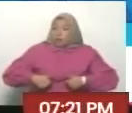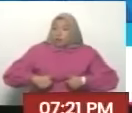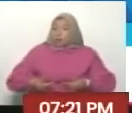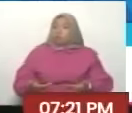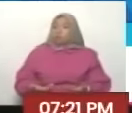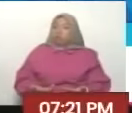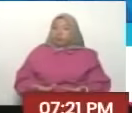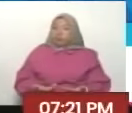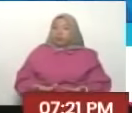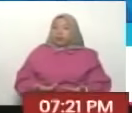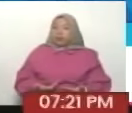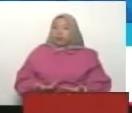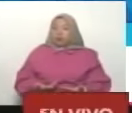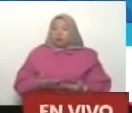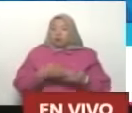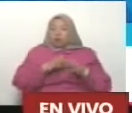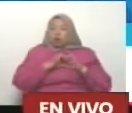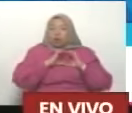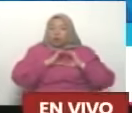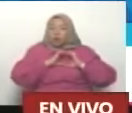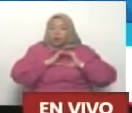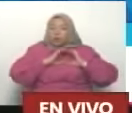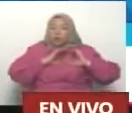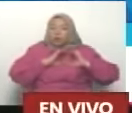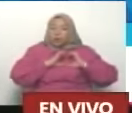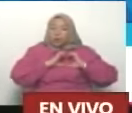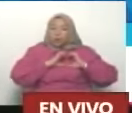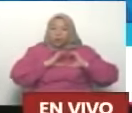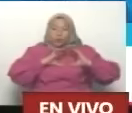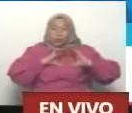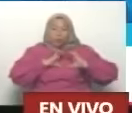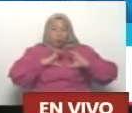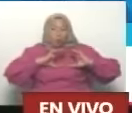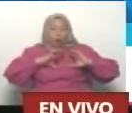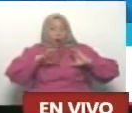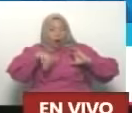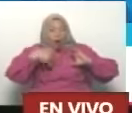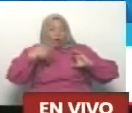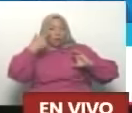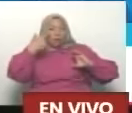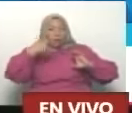uno se llena el corazón de estas luchas